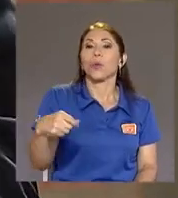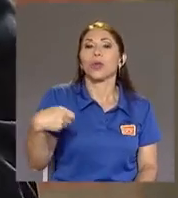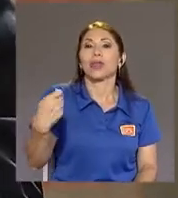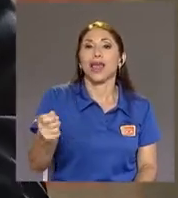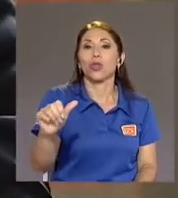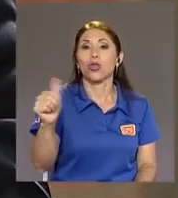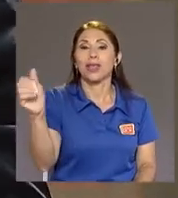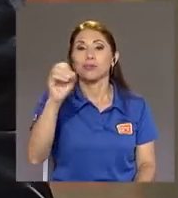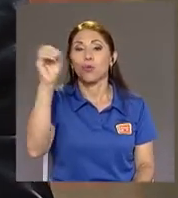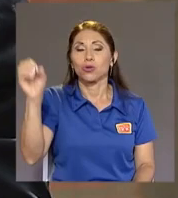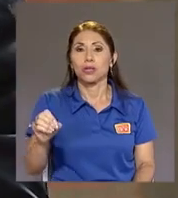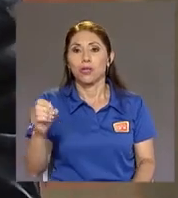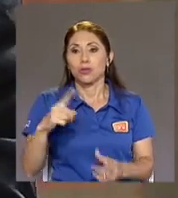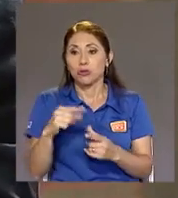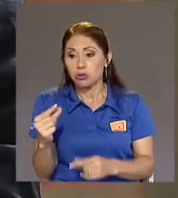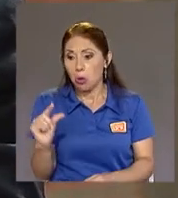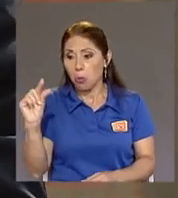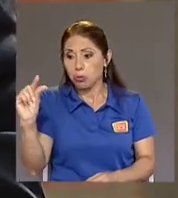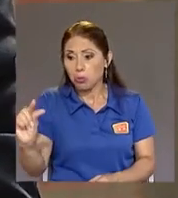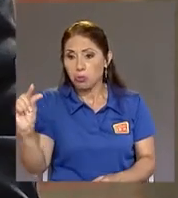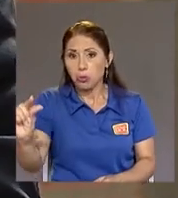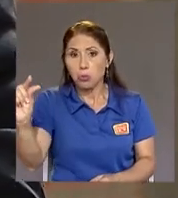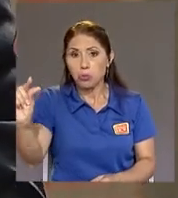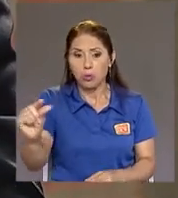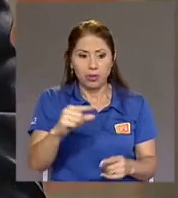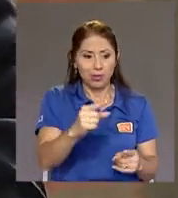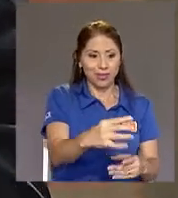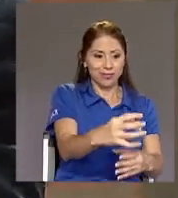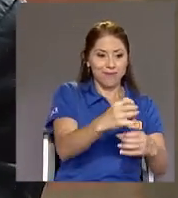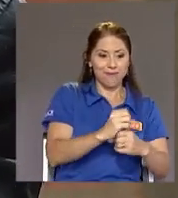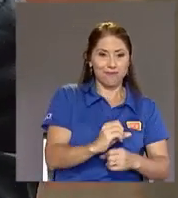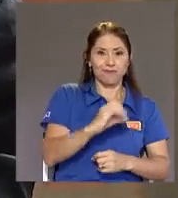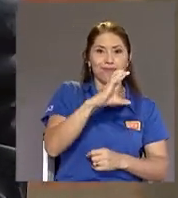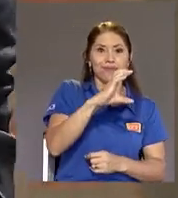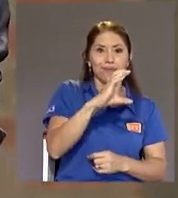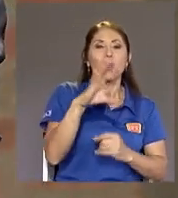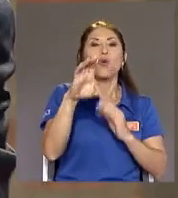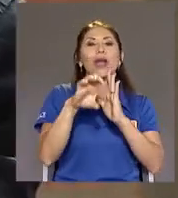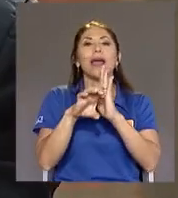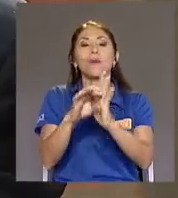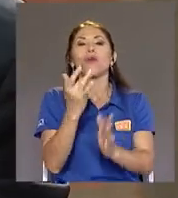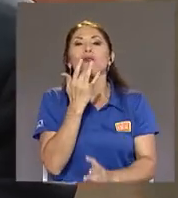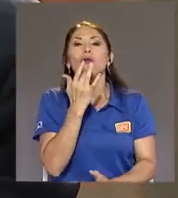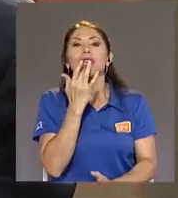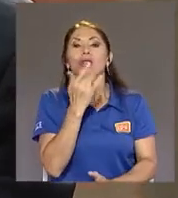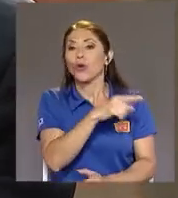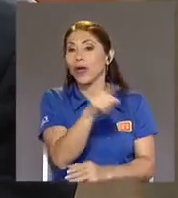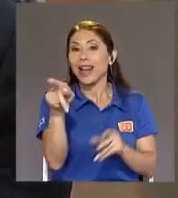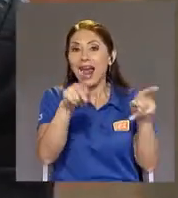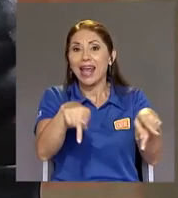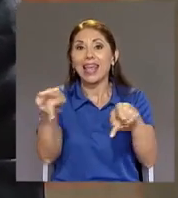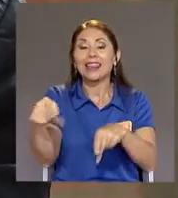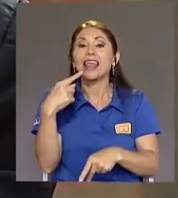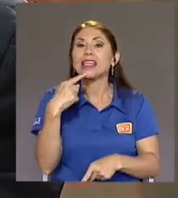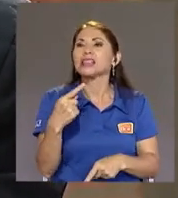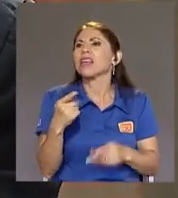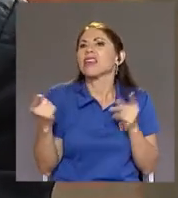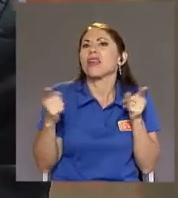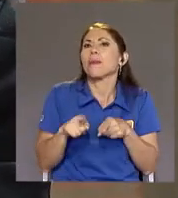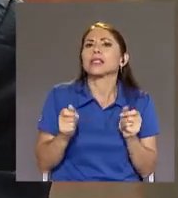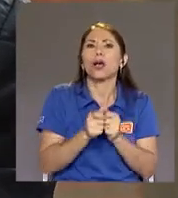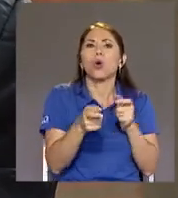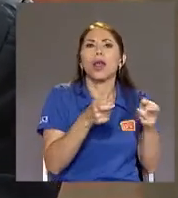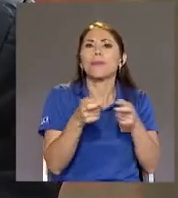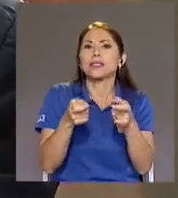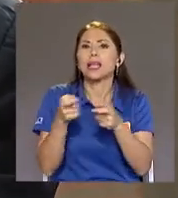aguante Y uno de mis Contraejemplos Favoritos La gente dice ¿Y qué pasa Con la administración? Hagamos más eficiente